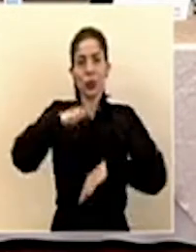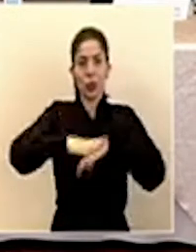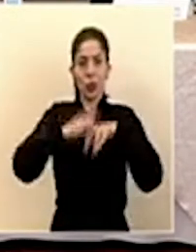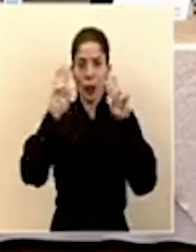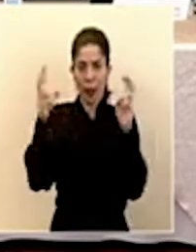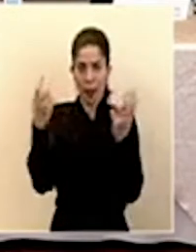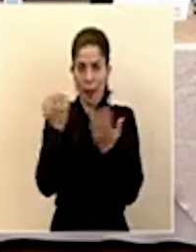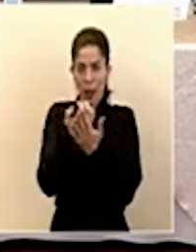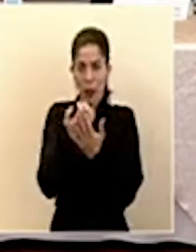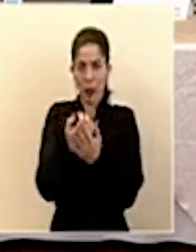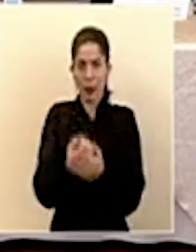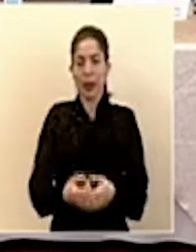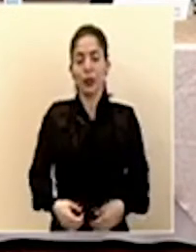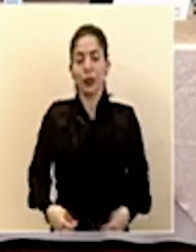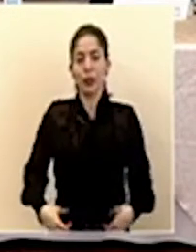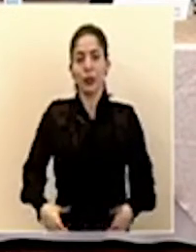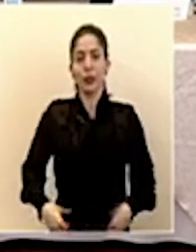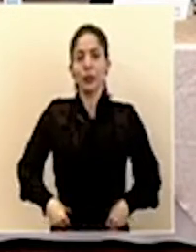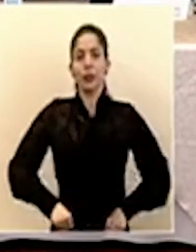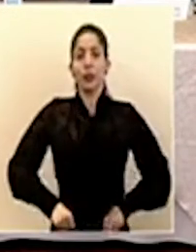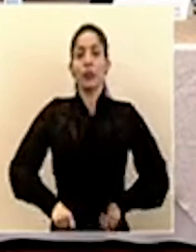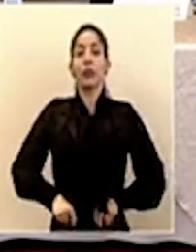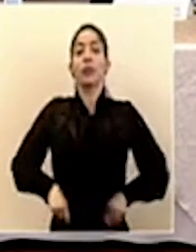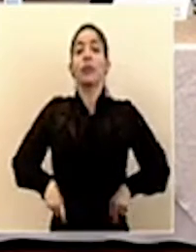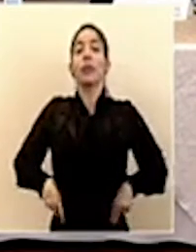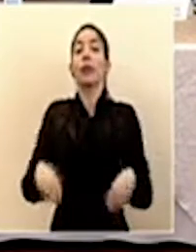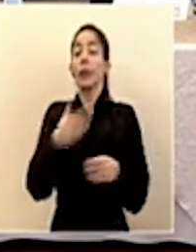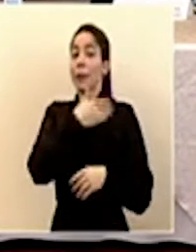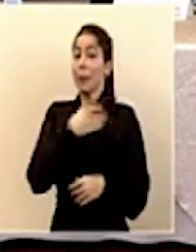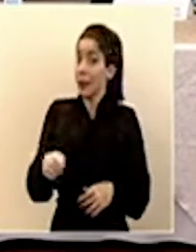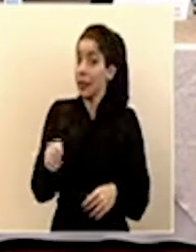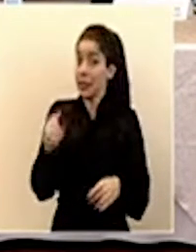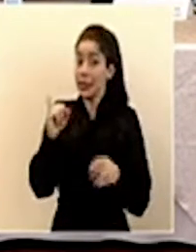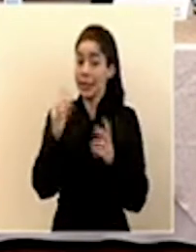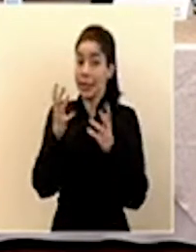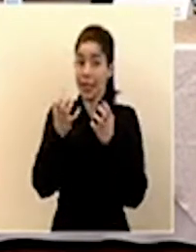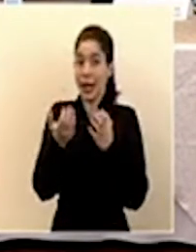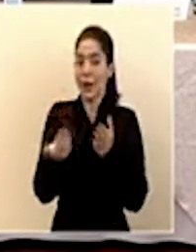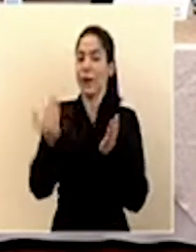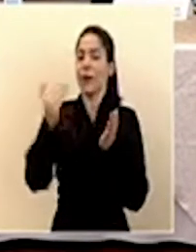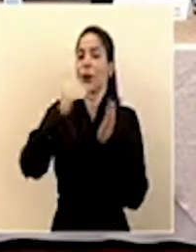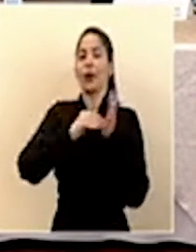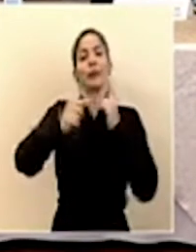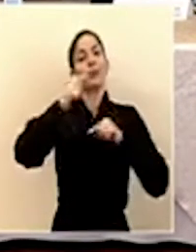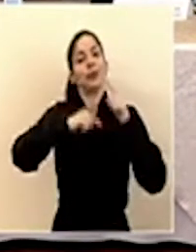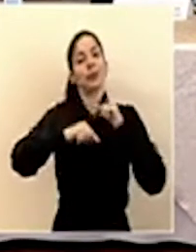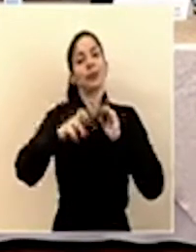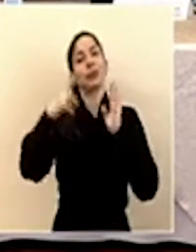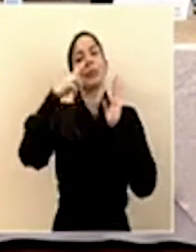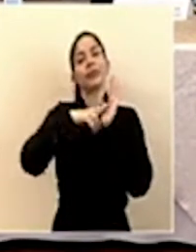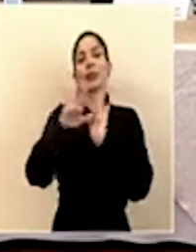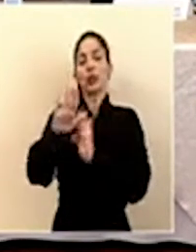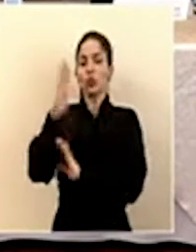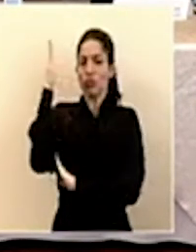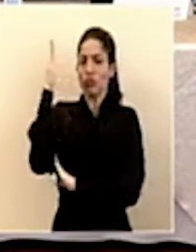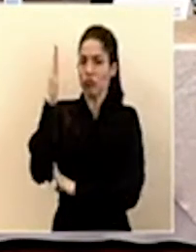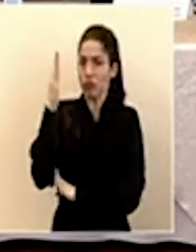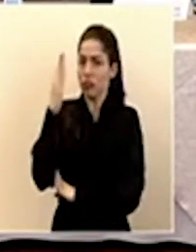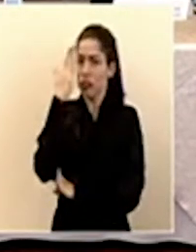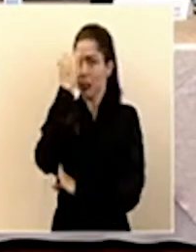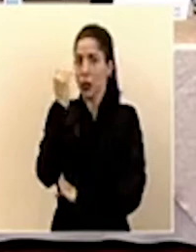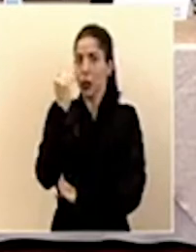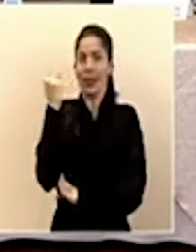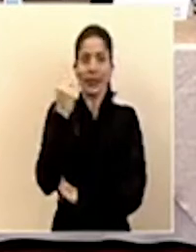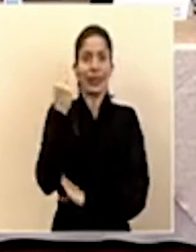económico. Si gusta, presidente, volvemos a reiterar su mensaje, ya que